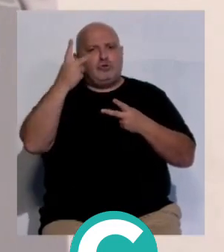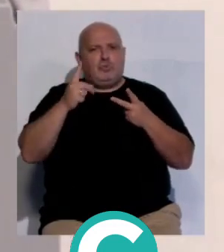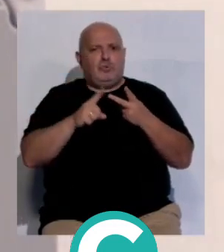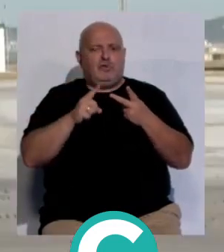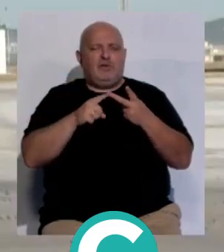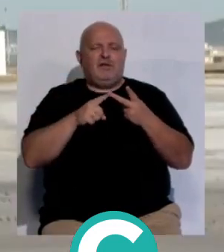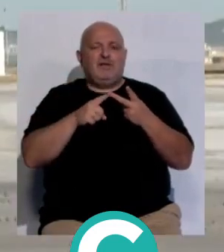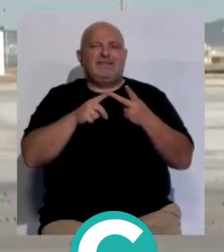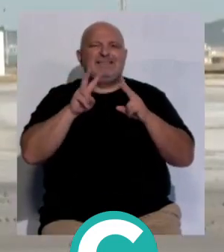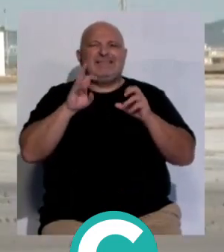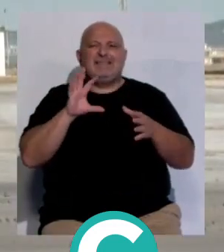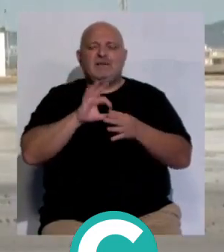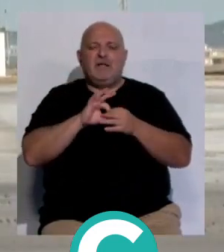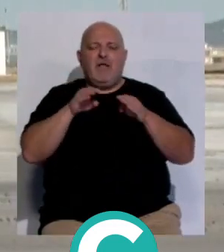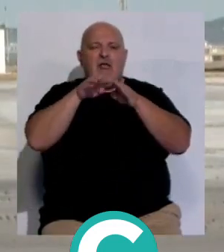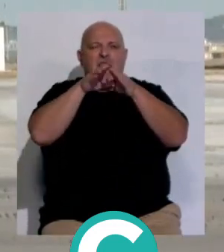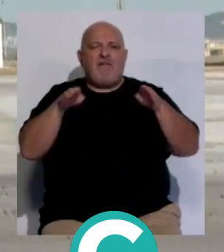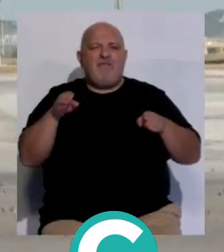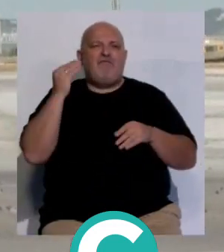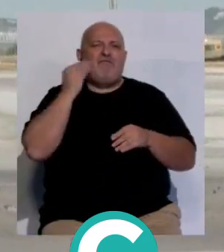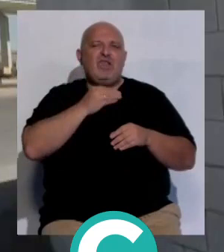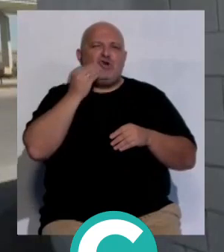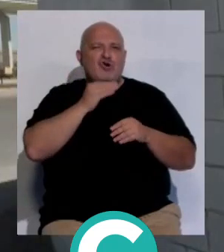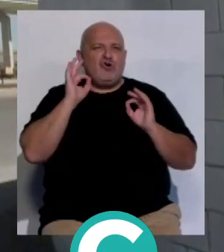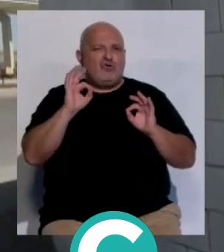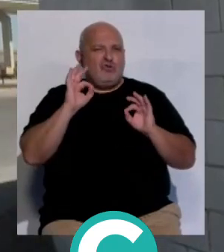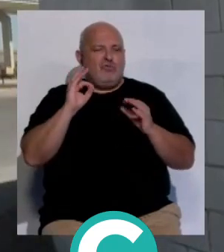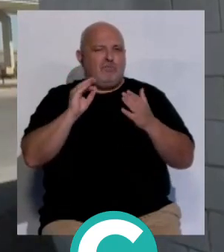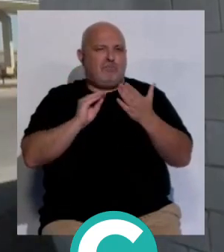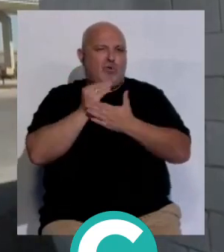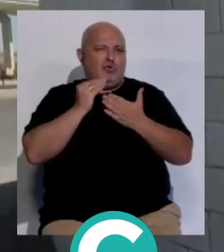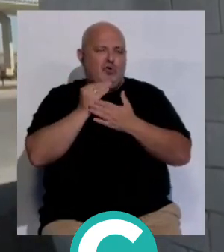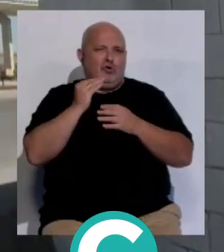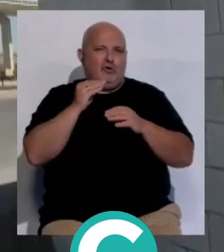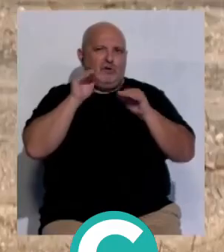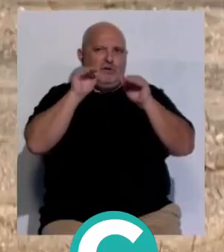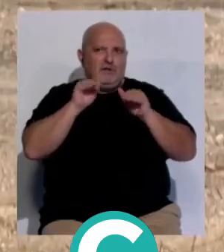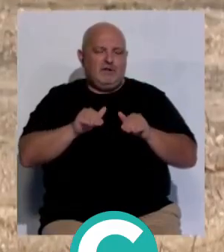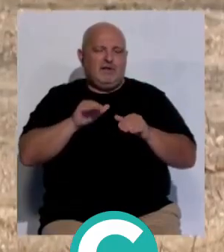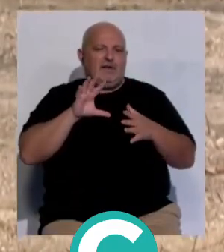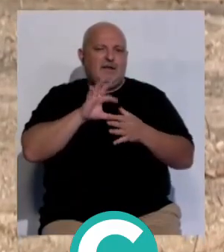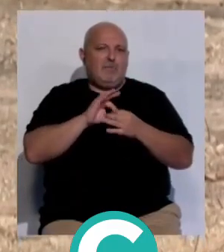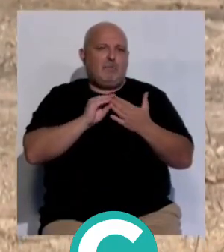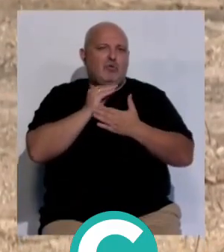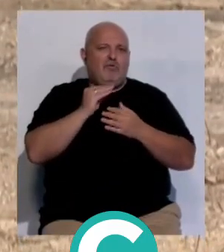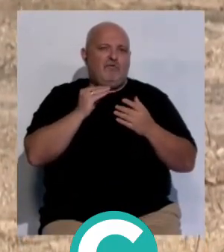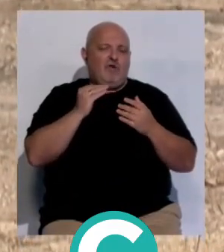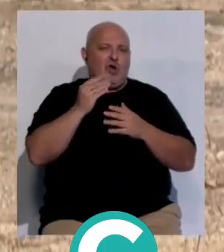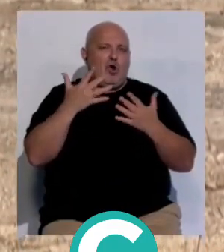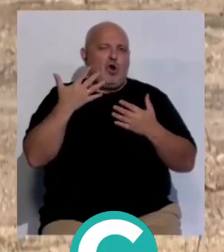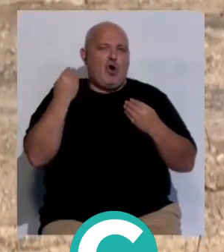que en aquel caso será una nave de cámaras frigoríficas para facilitar la logística tanto de productos